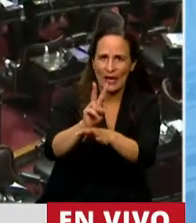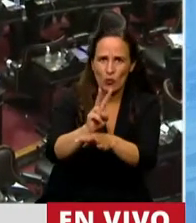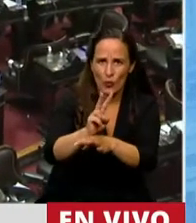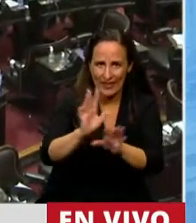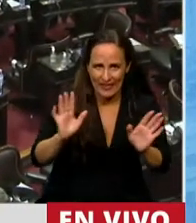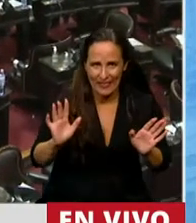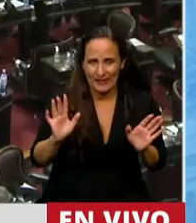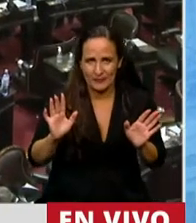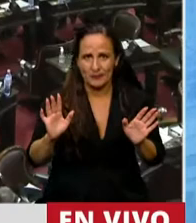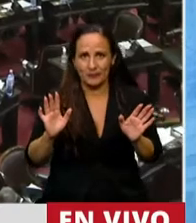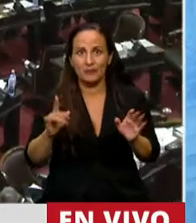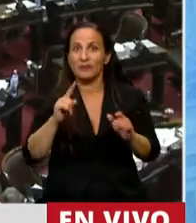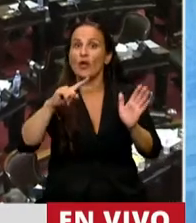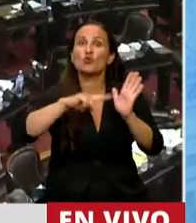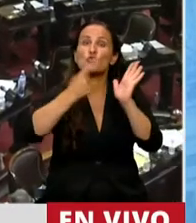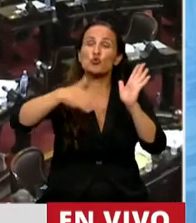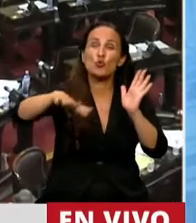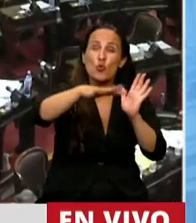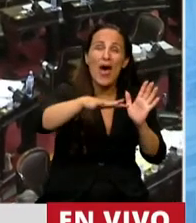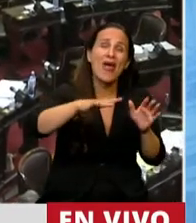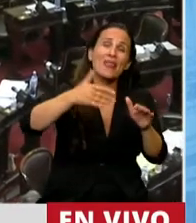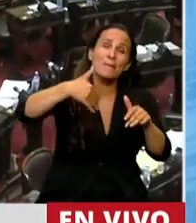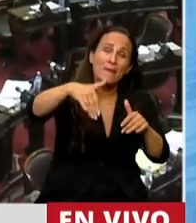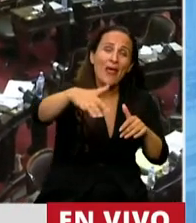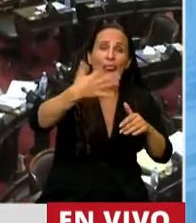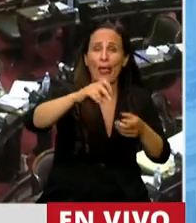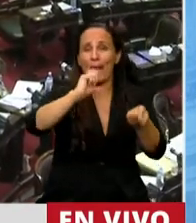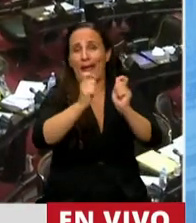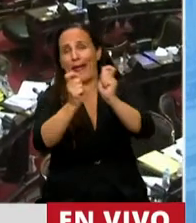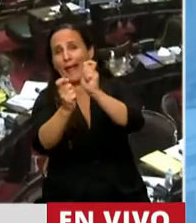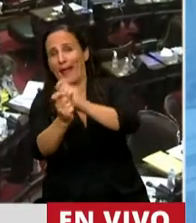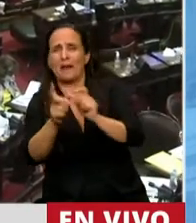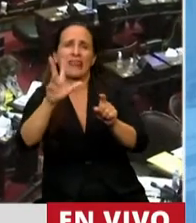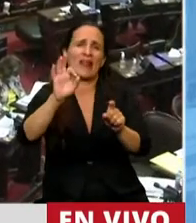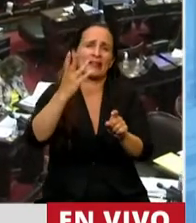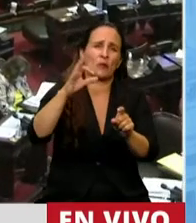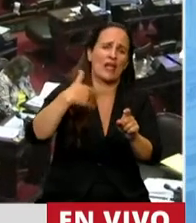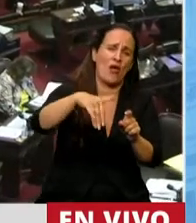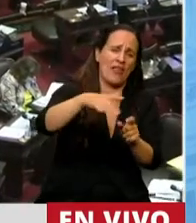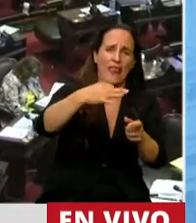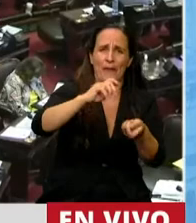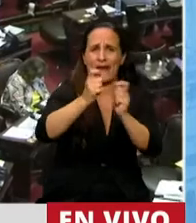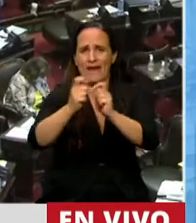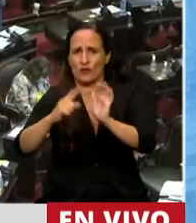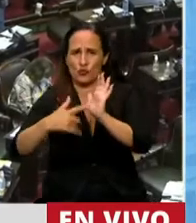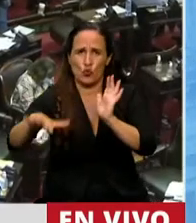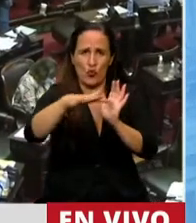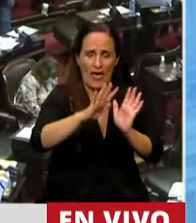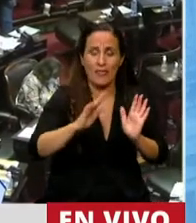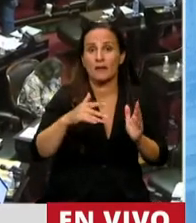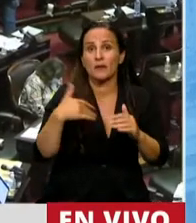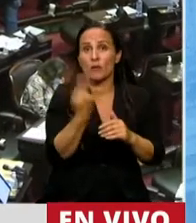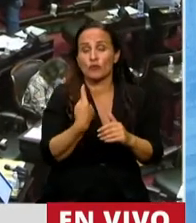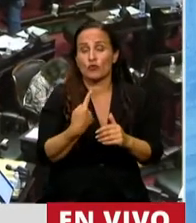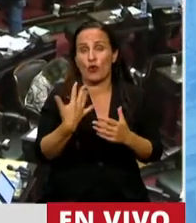reconstruir nuestras ciudades de acá a 30, 40 años. Bueno, esta ley hay que acompañarla en ese